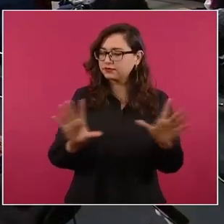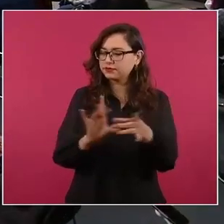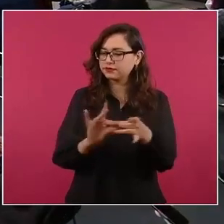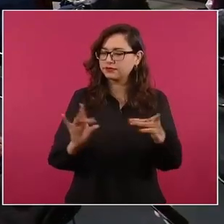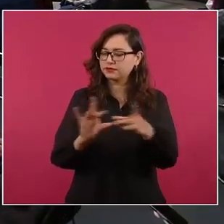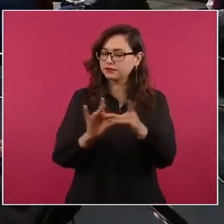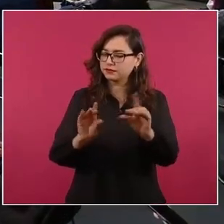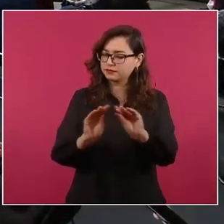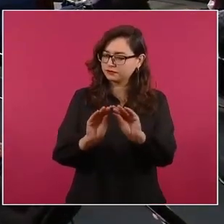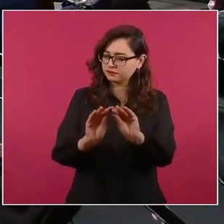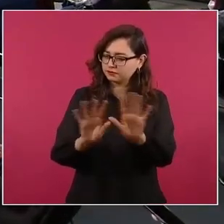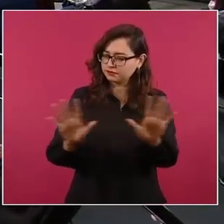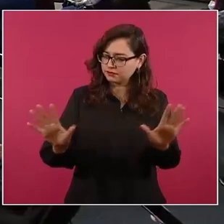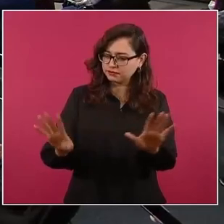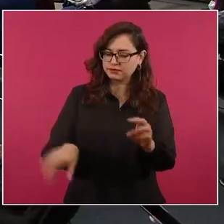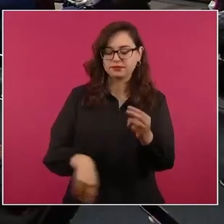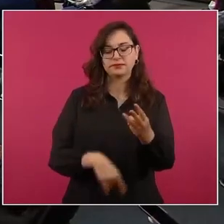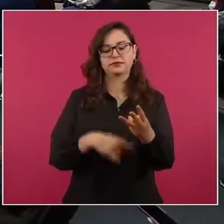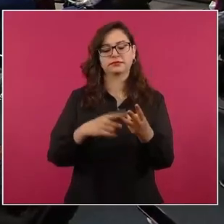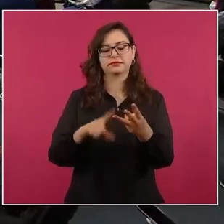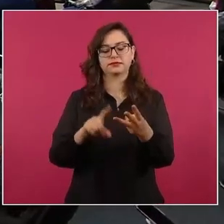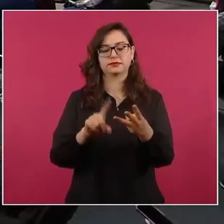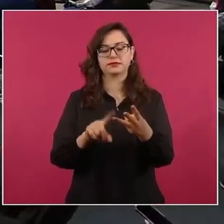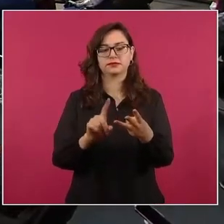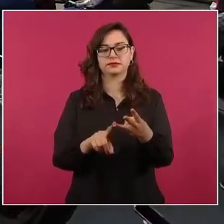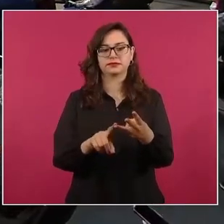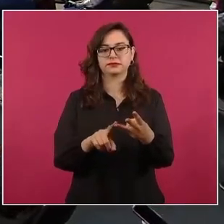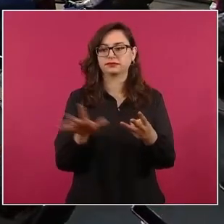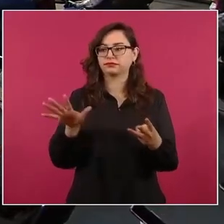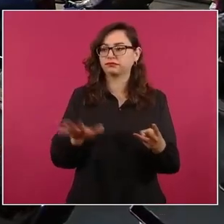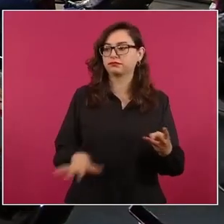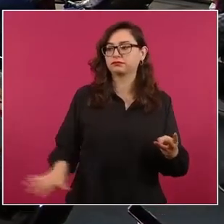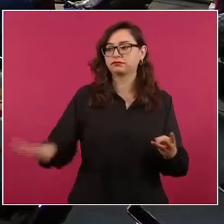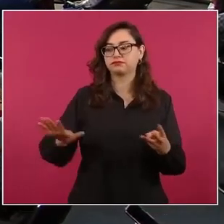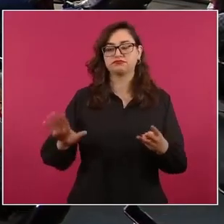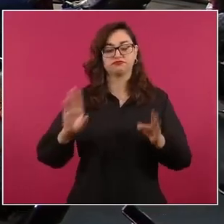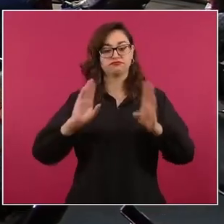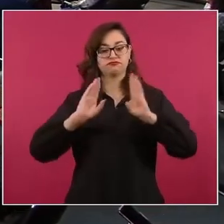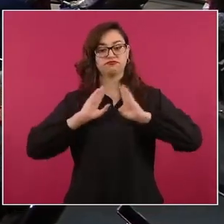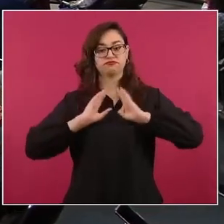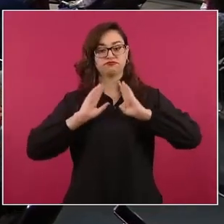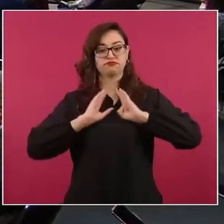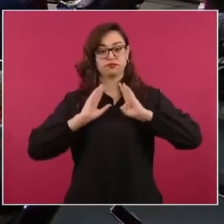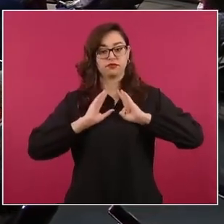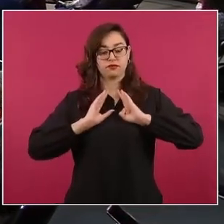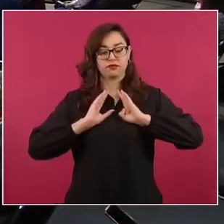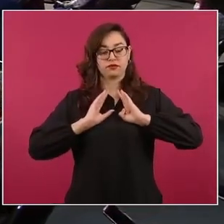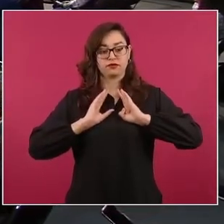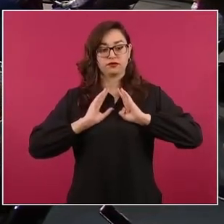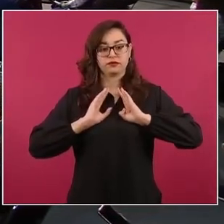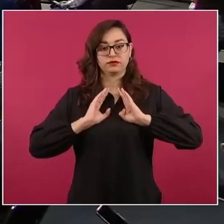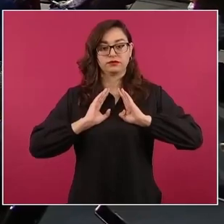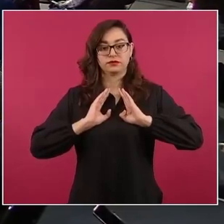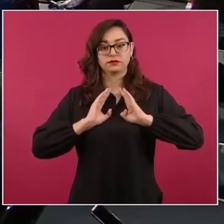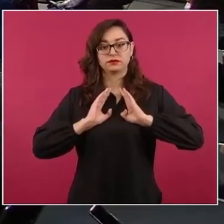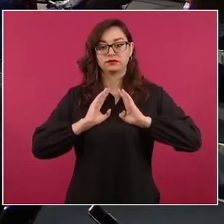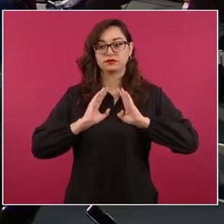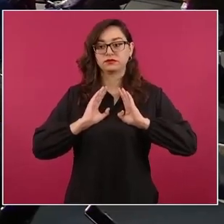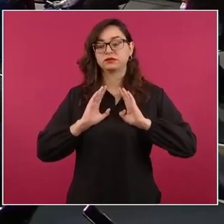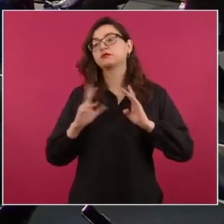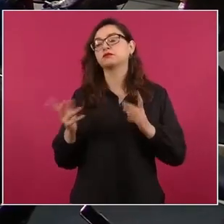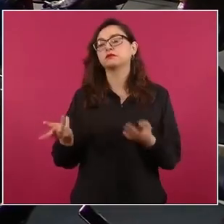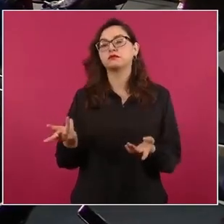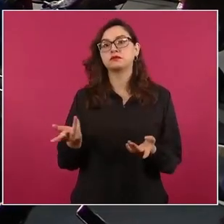este ejército no se subordinó a ninguna potencia